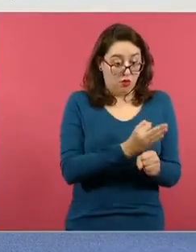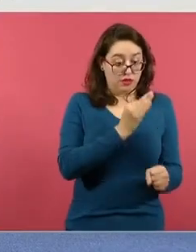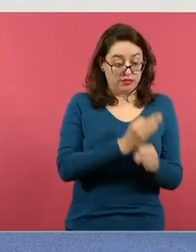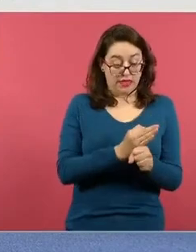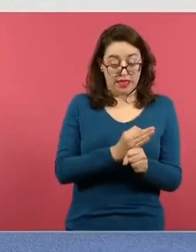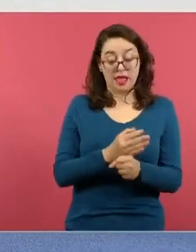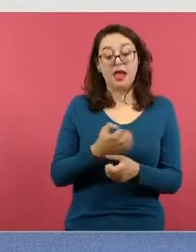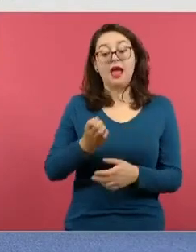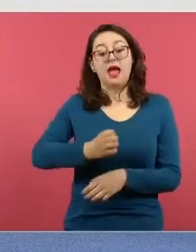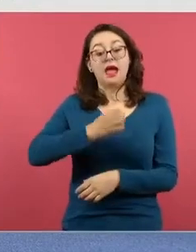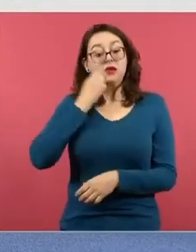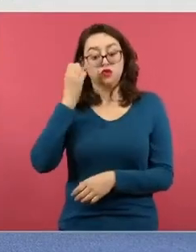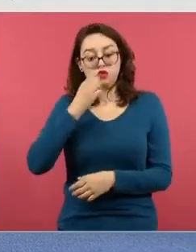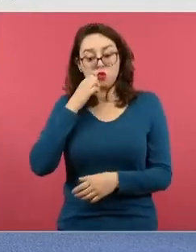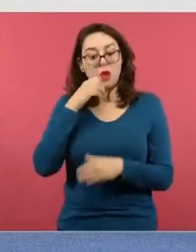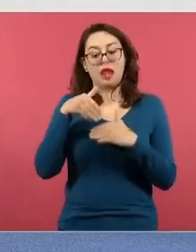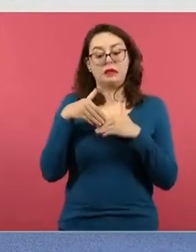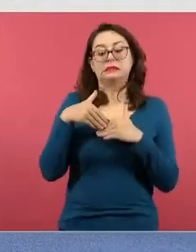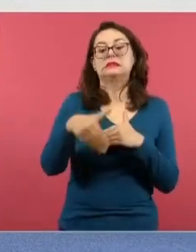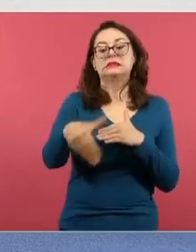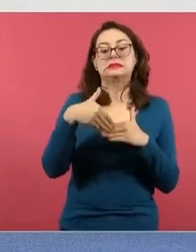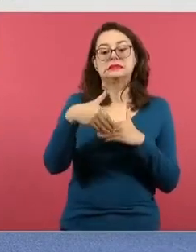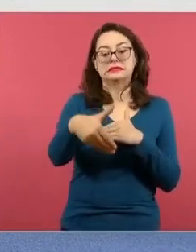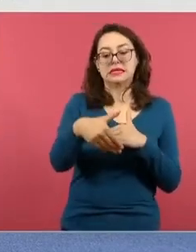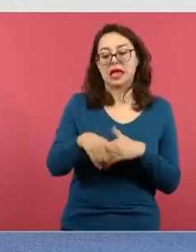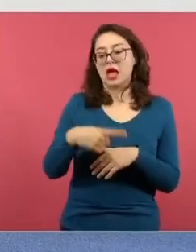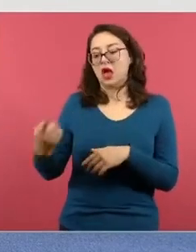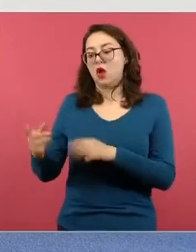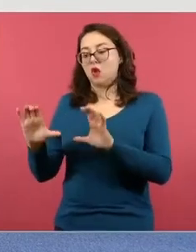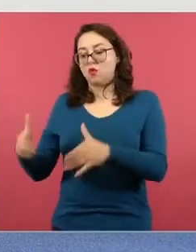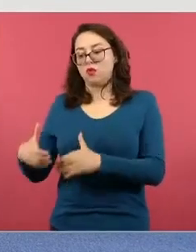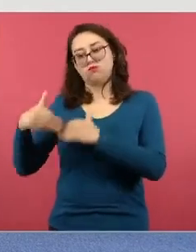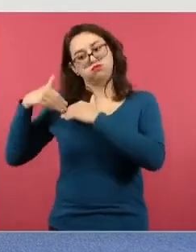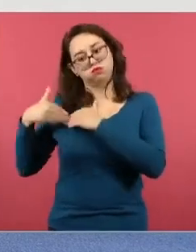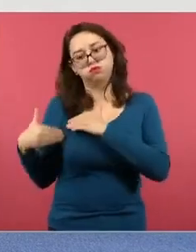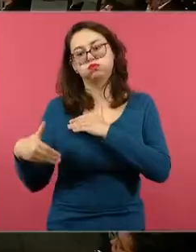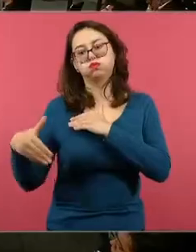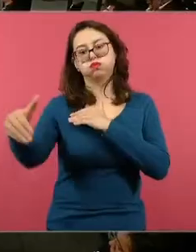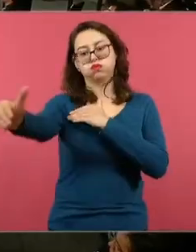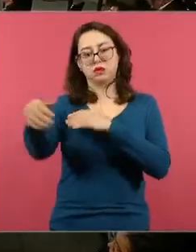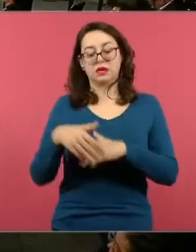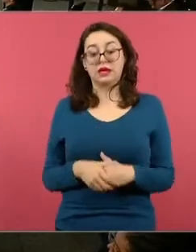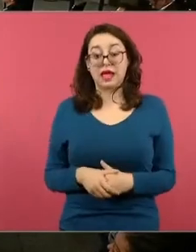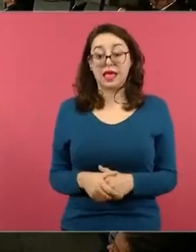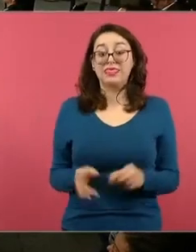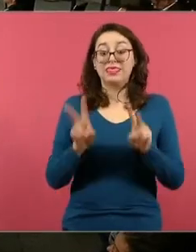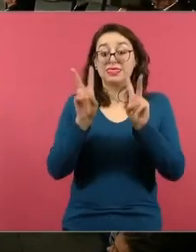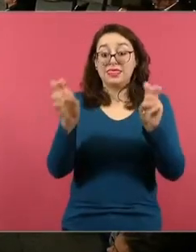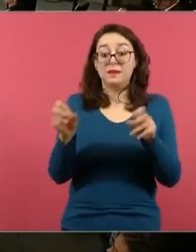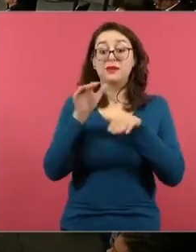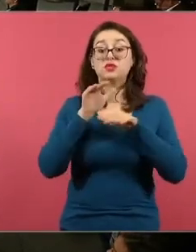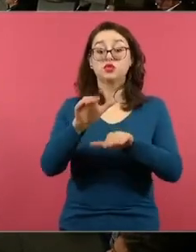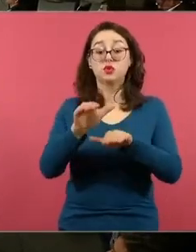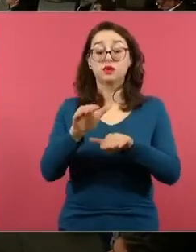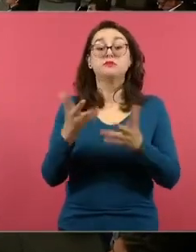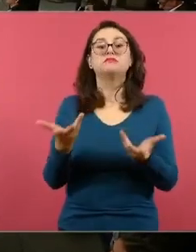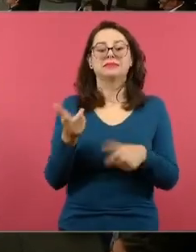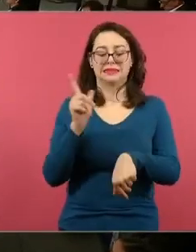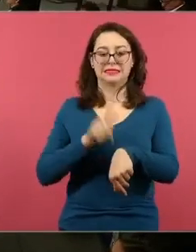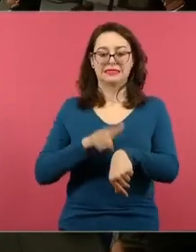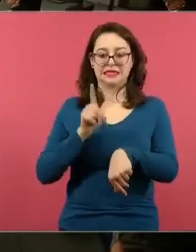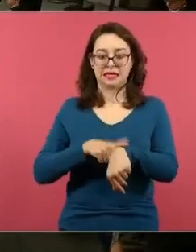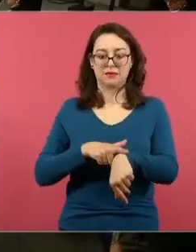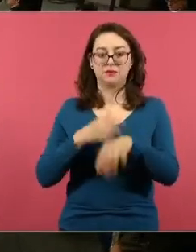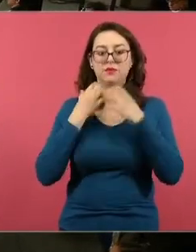plazo, que es la que corresponde, si se regresa tantito a la anterior, tiene que ver con el tiempo. He leído en algunas fuentes